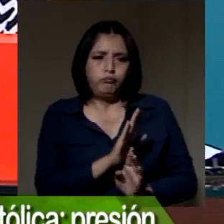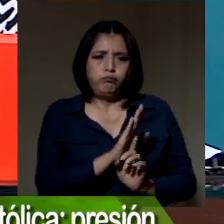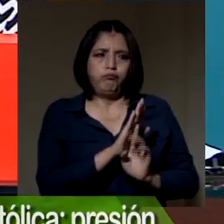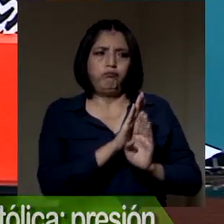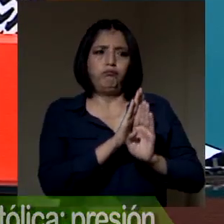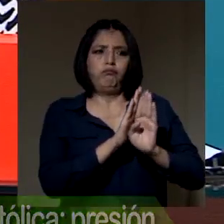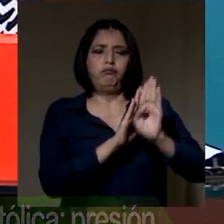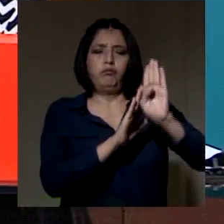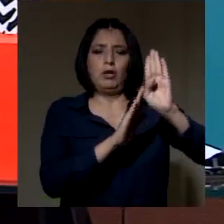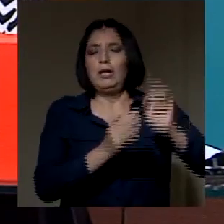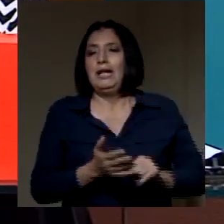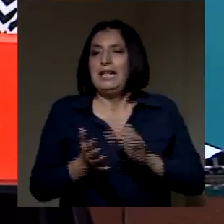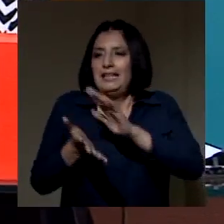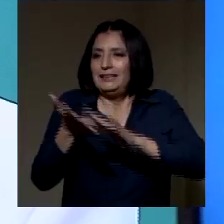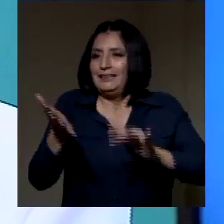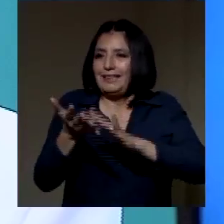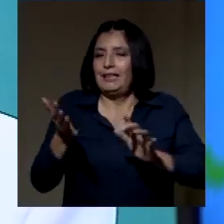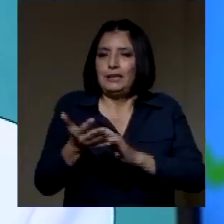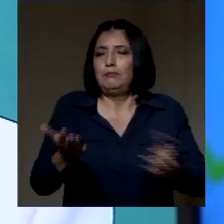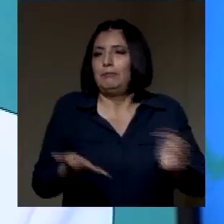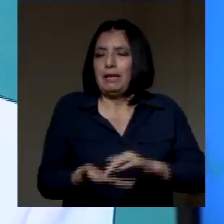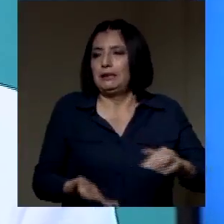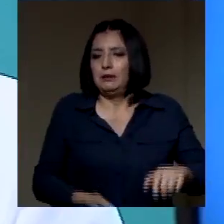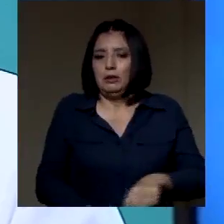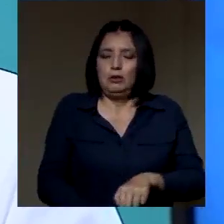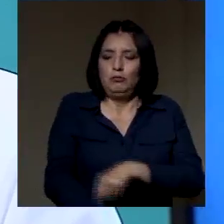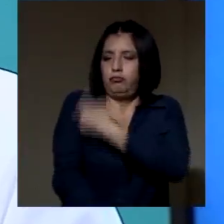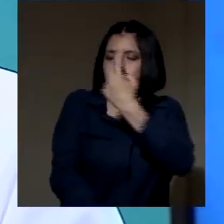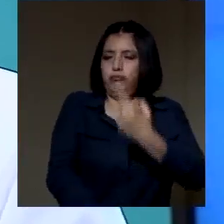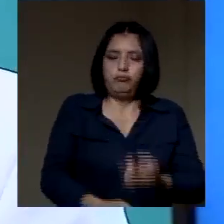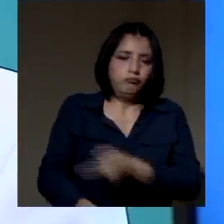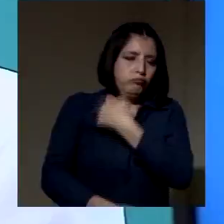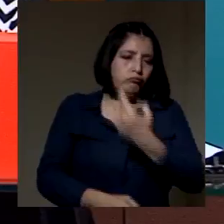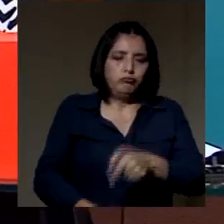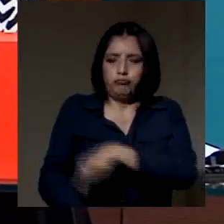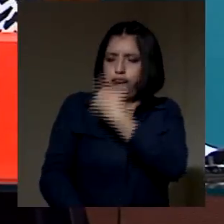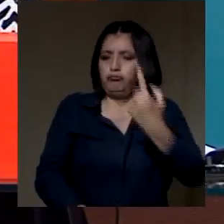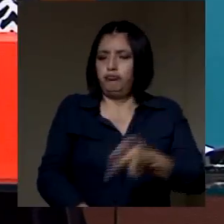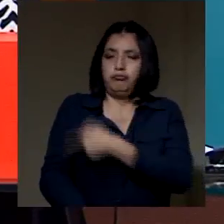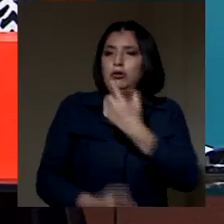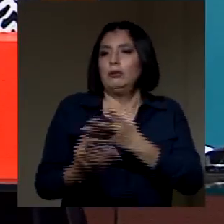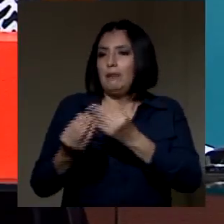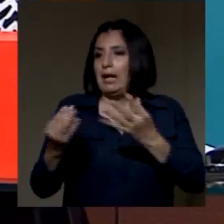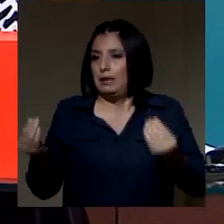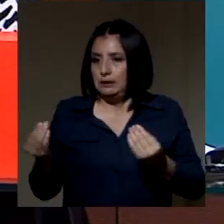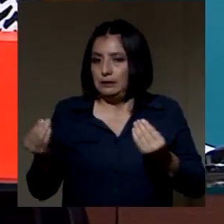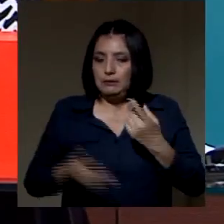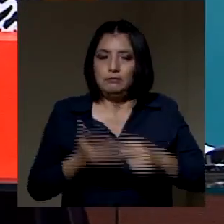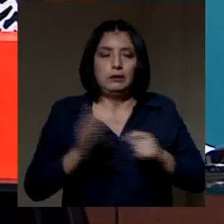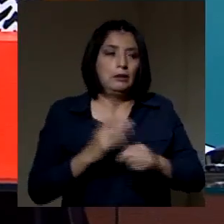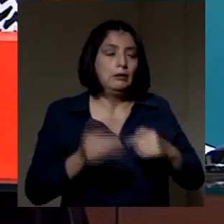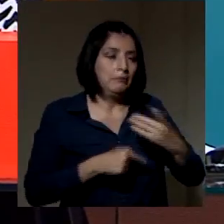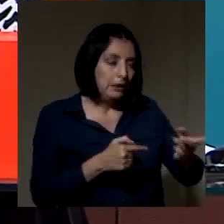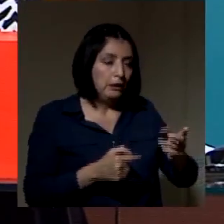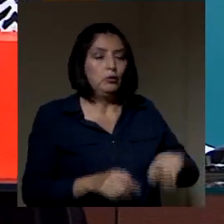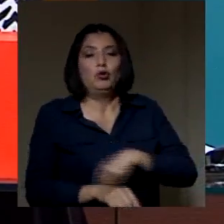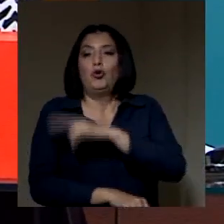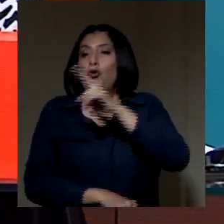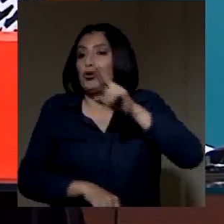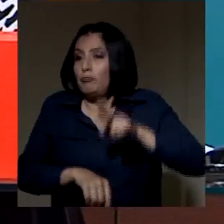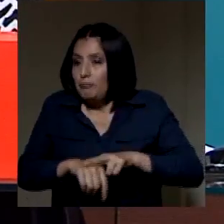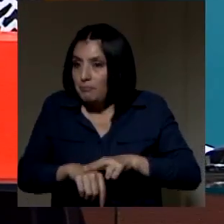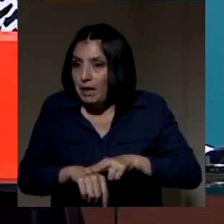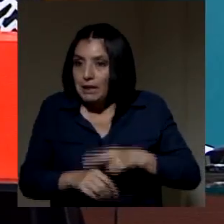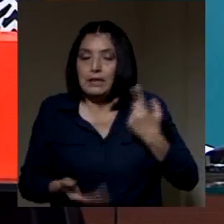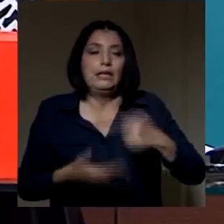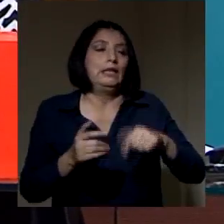mueve con más fuerza y con más volumen. Para que no llegue más sangre de lo normal a